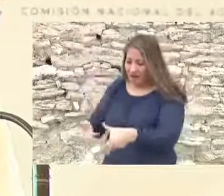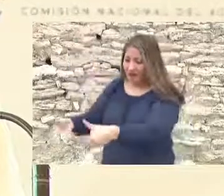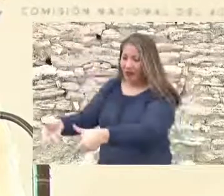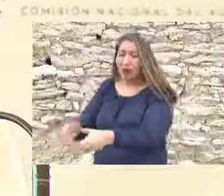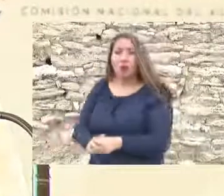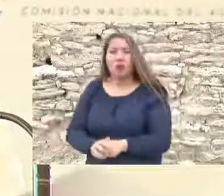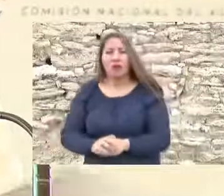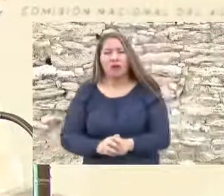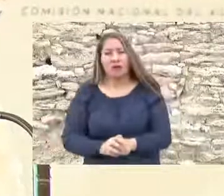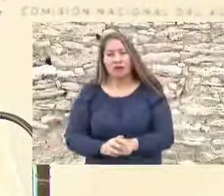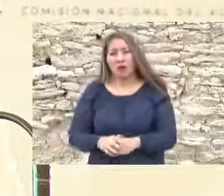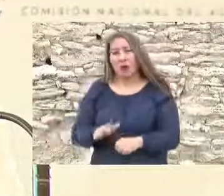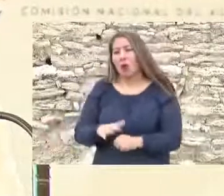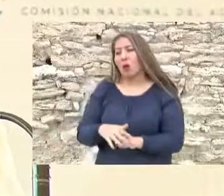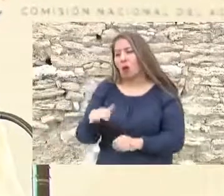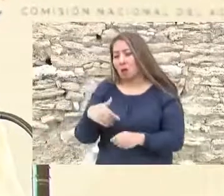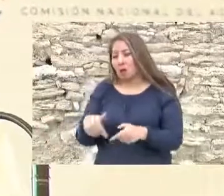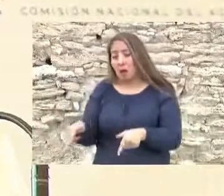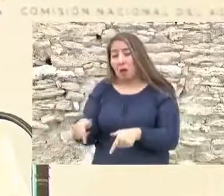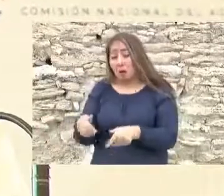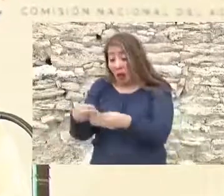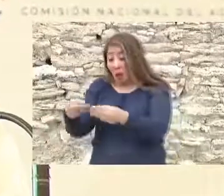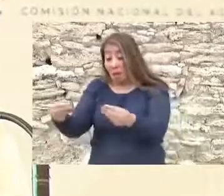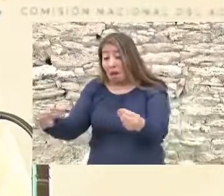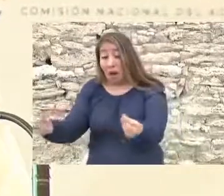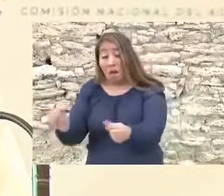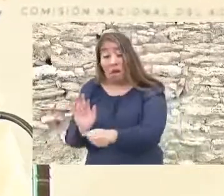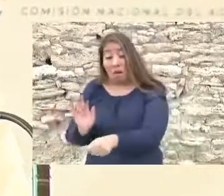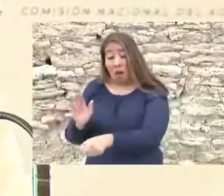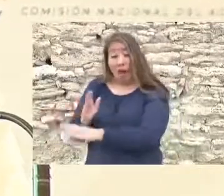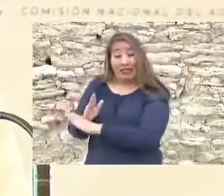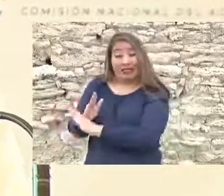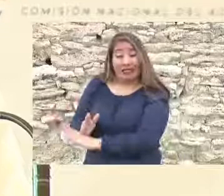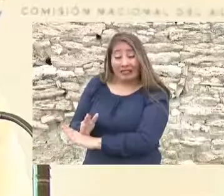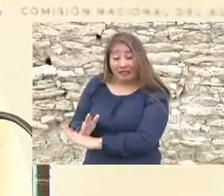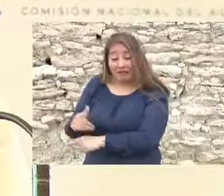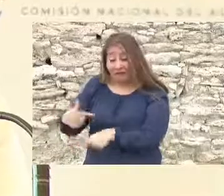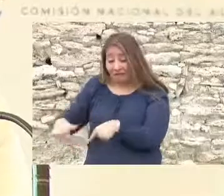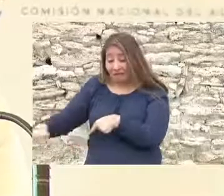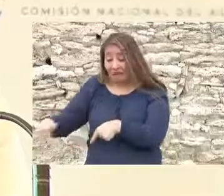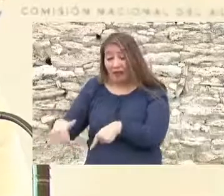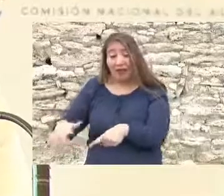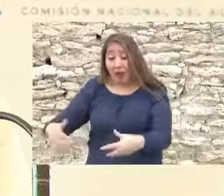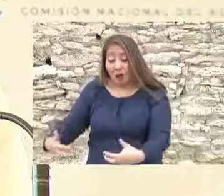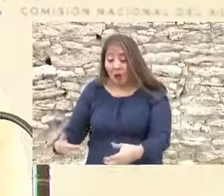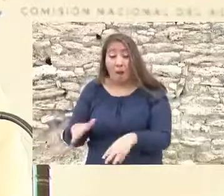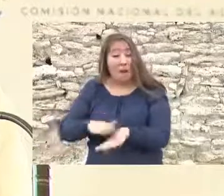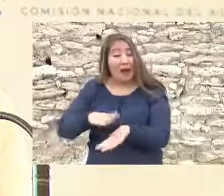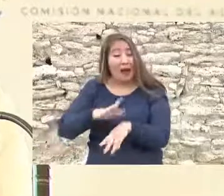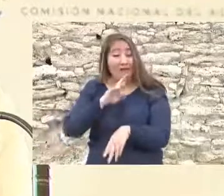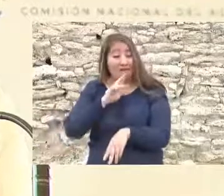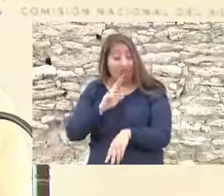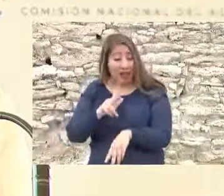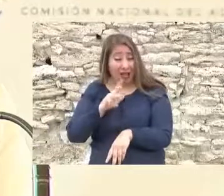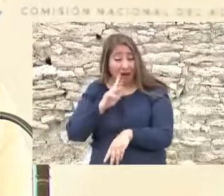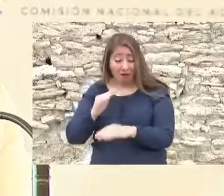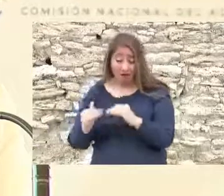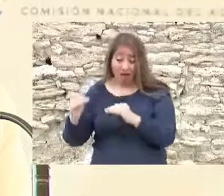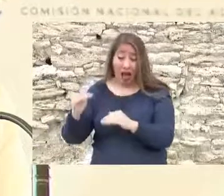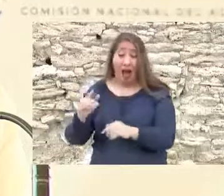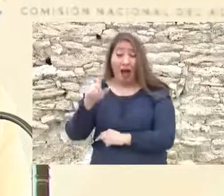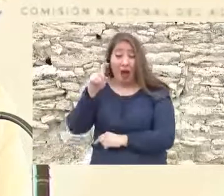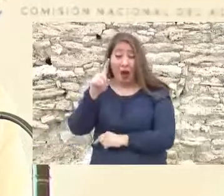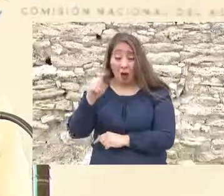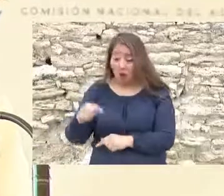por una tubería de riego. Con ello se evitan pérdidas de agua y se puede recuperar el agua para el río Garabatala.